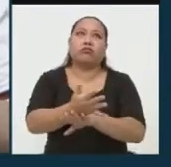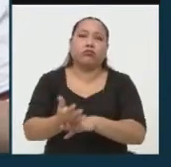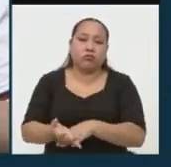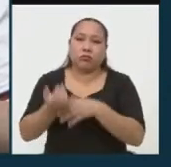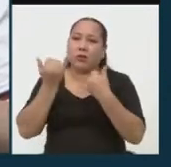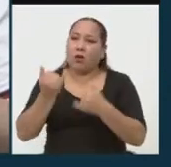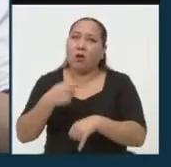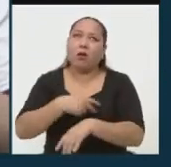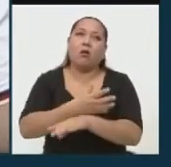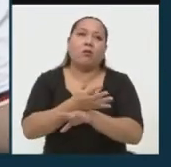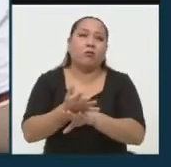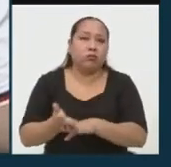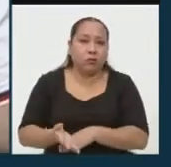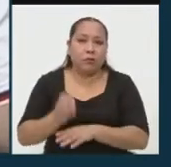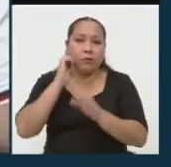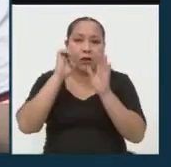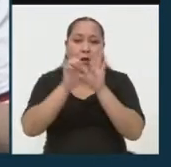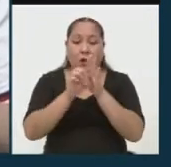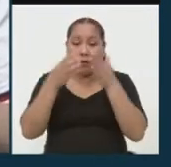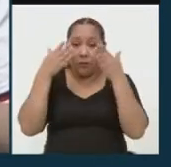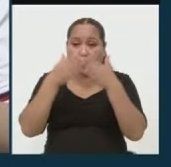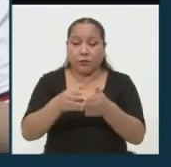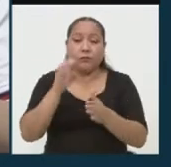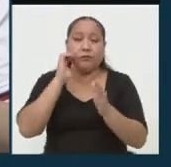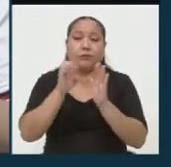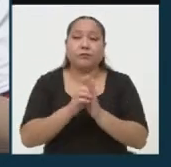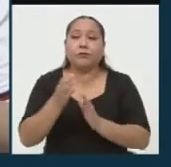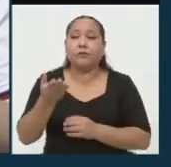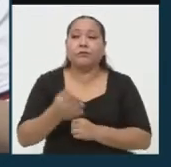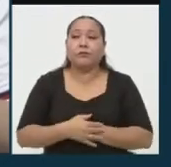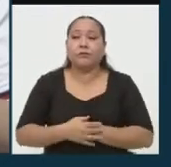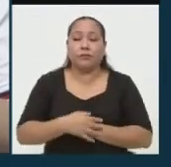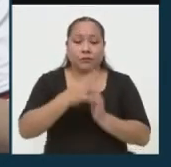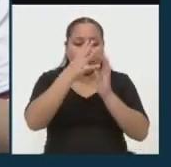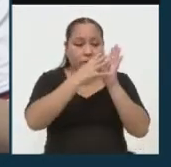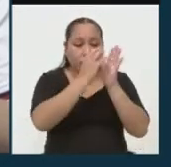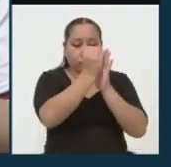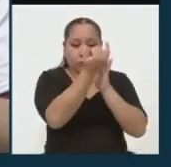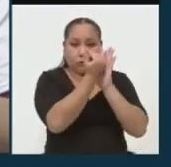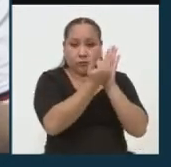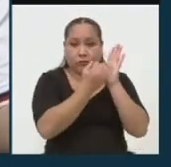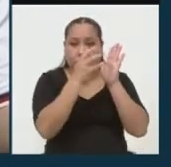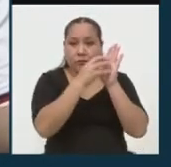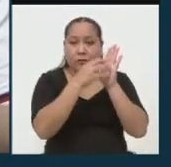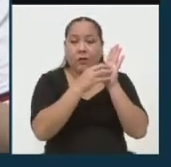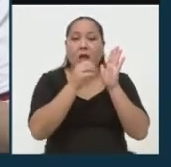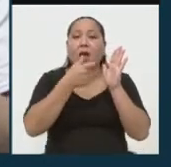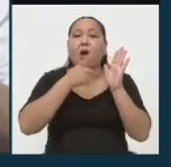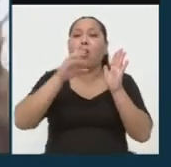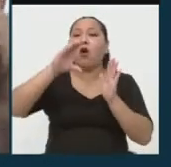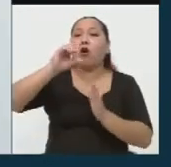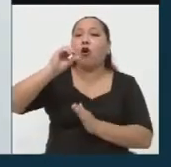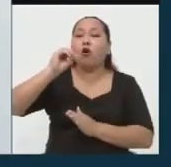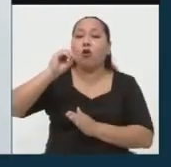lo están haciendo hoy. Un ejemplo concreto es, por ejemplo, el esquema de agua de Coyique